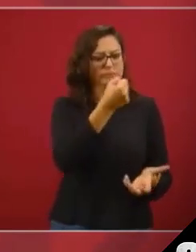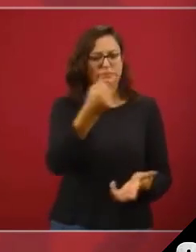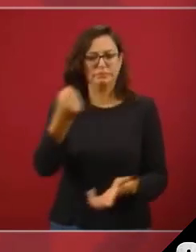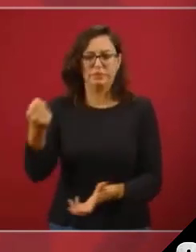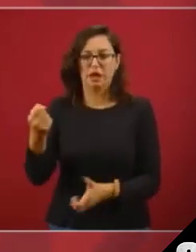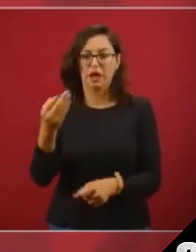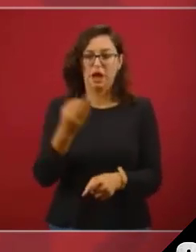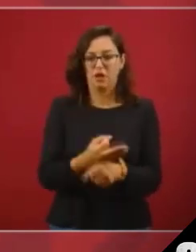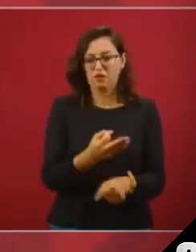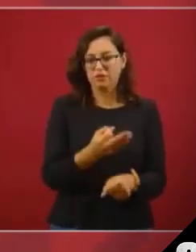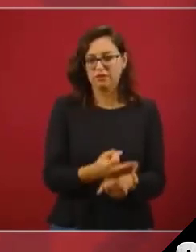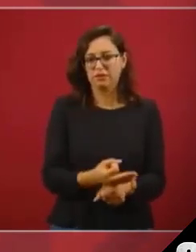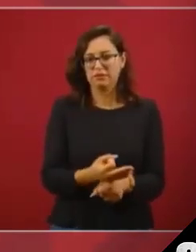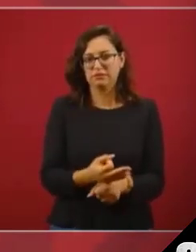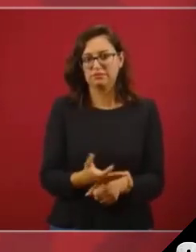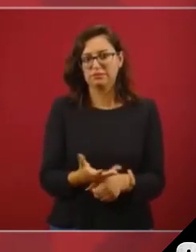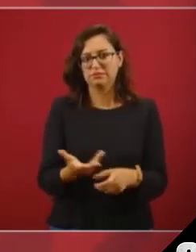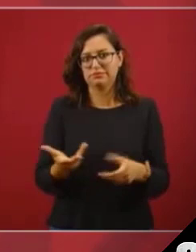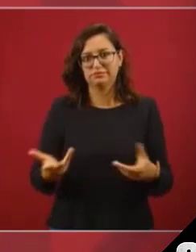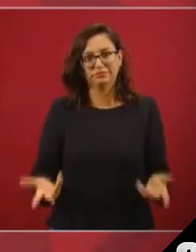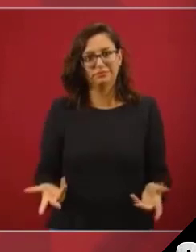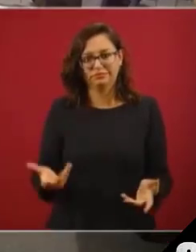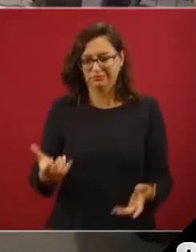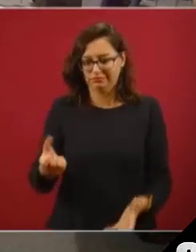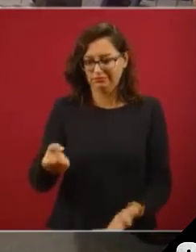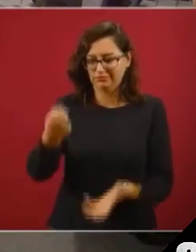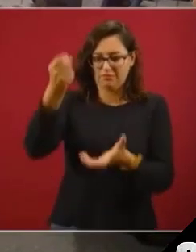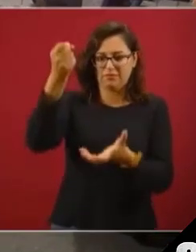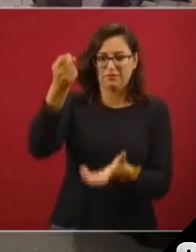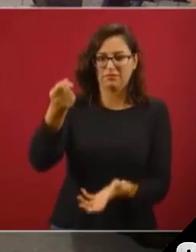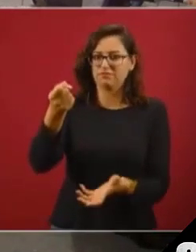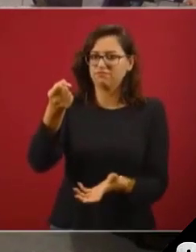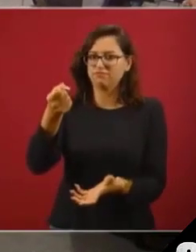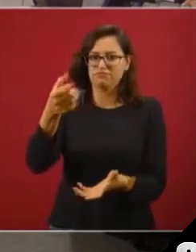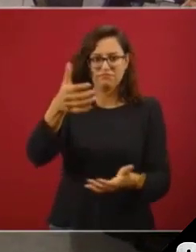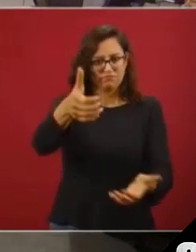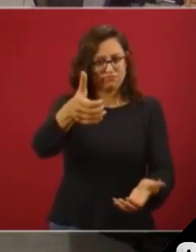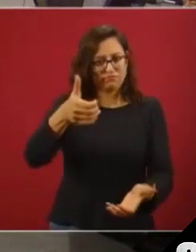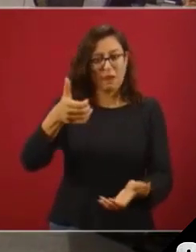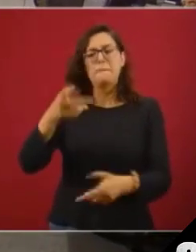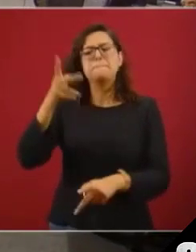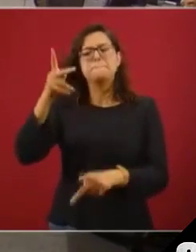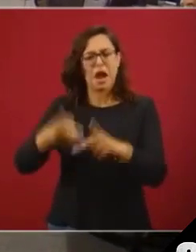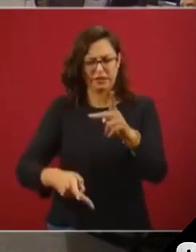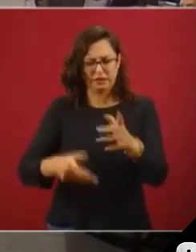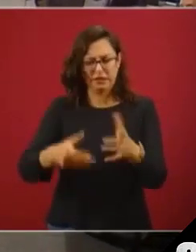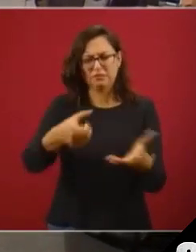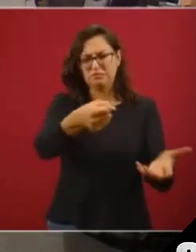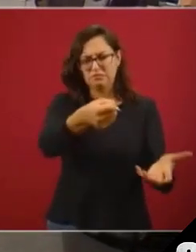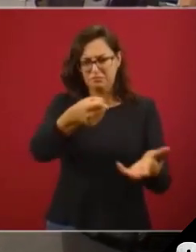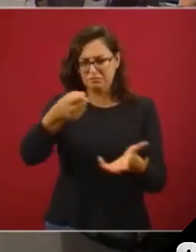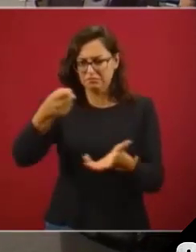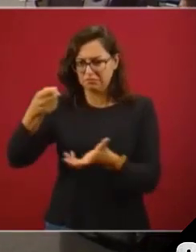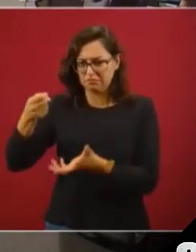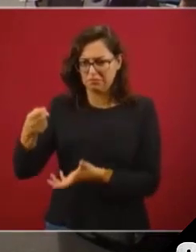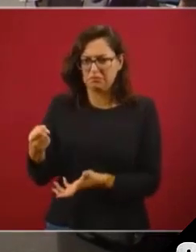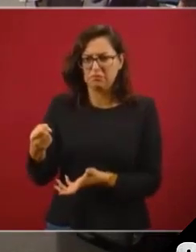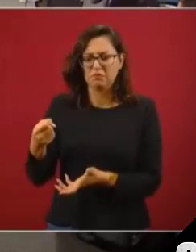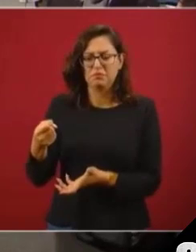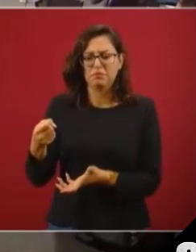deberían de utilizarse o una parte considerable